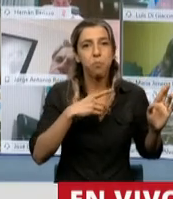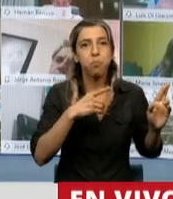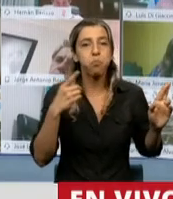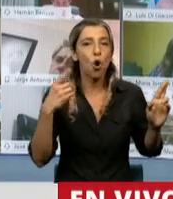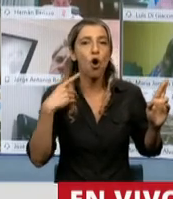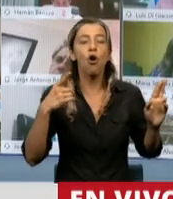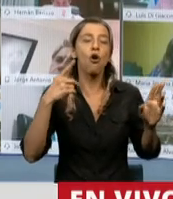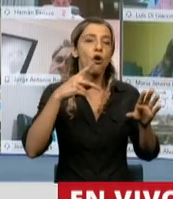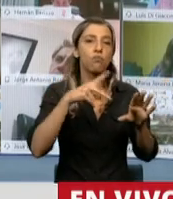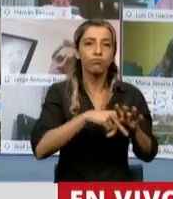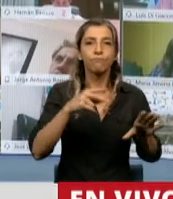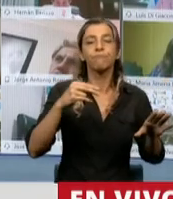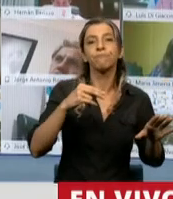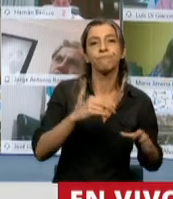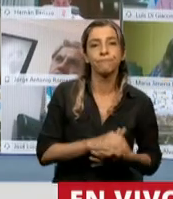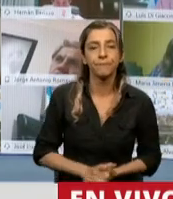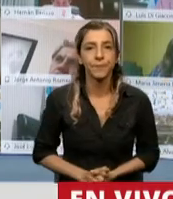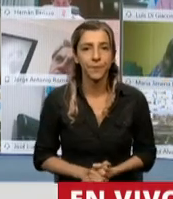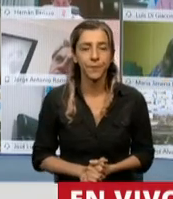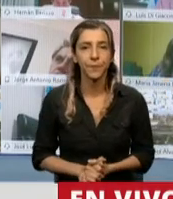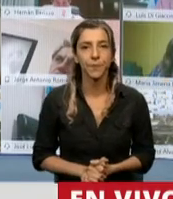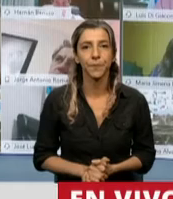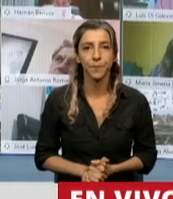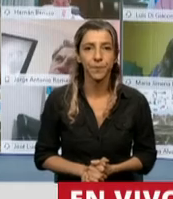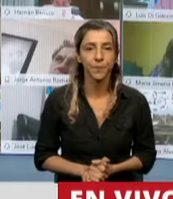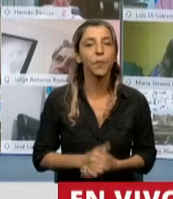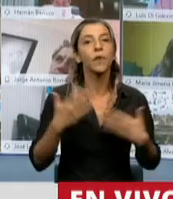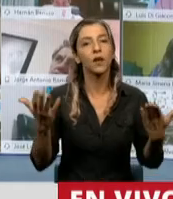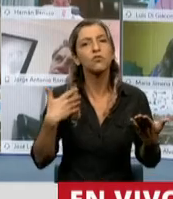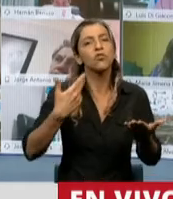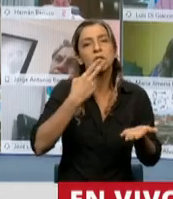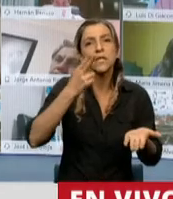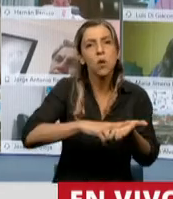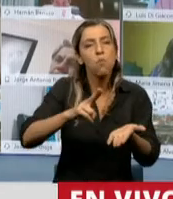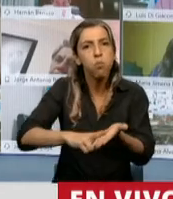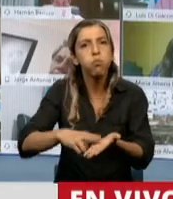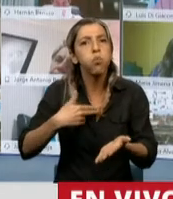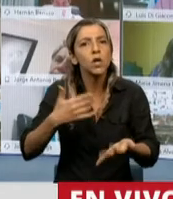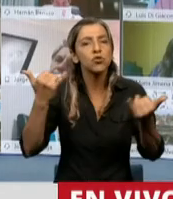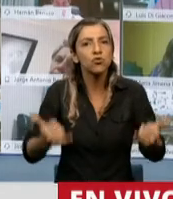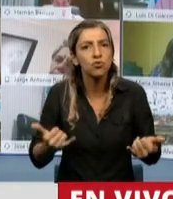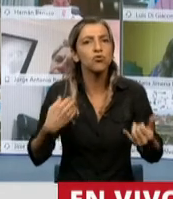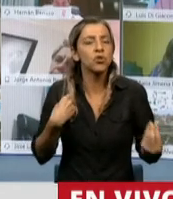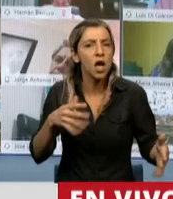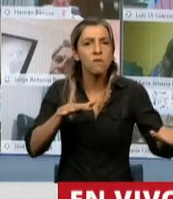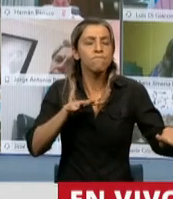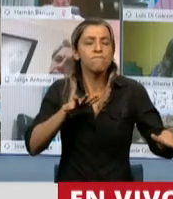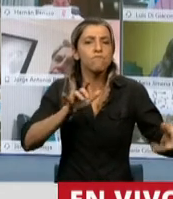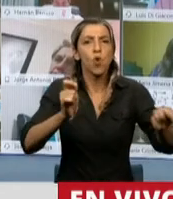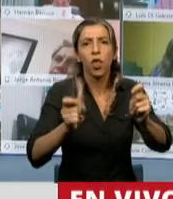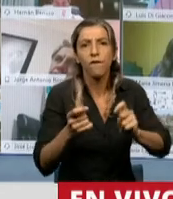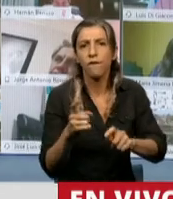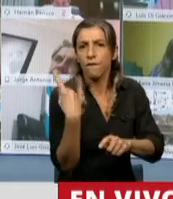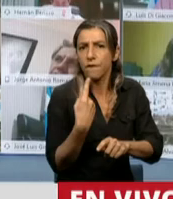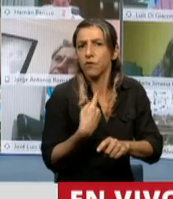paso, así como el aporte extraordinario de la grande fortuna y la modificación tributaria, donde lo que más tienen, sea